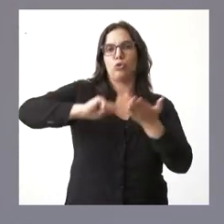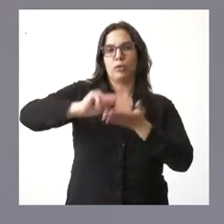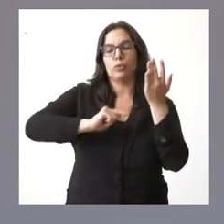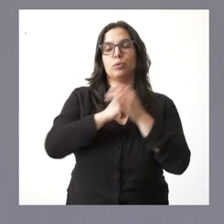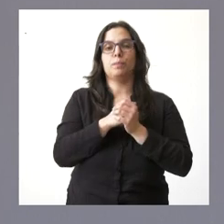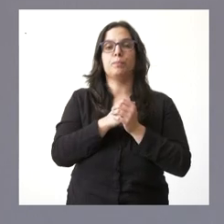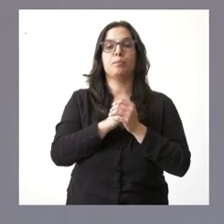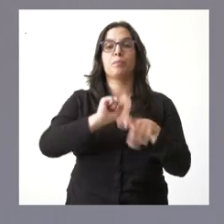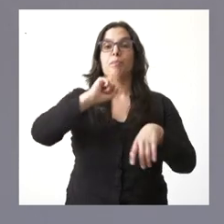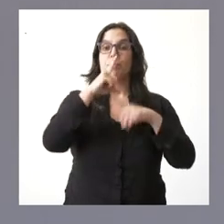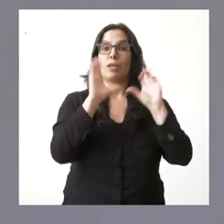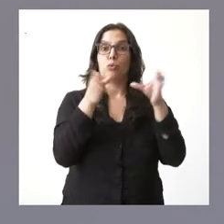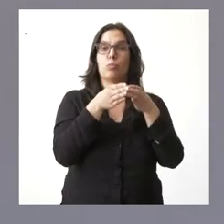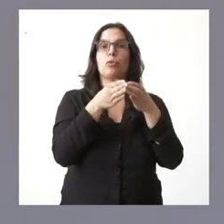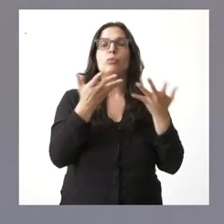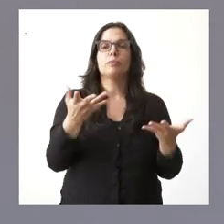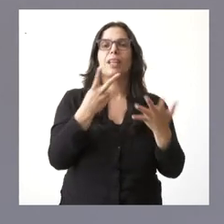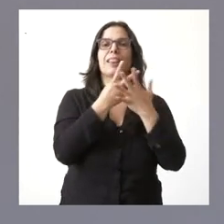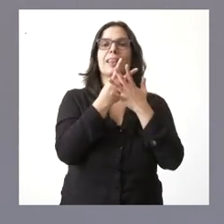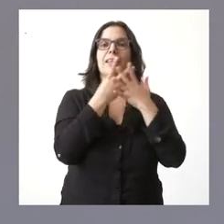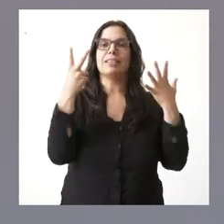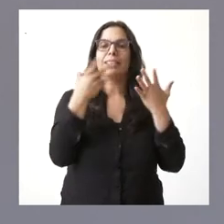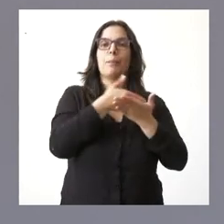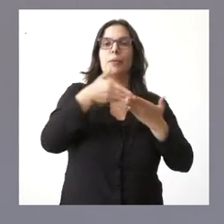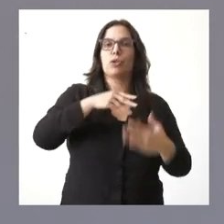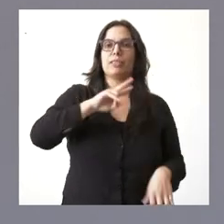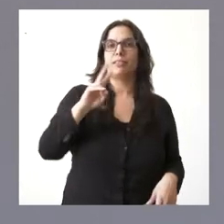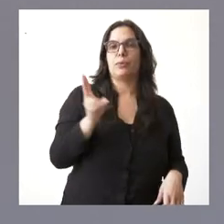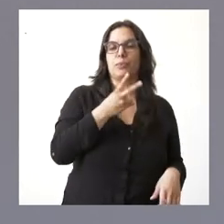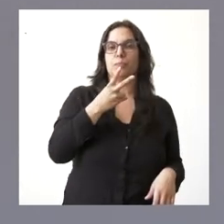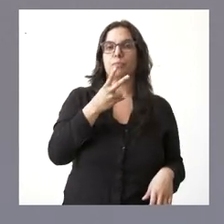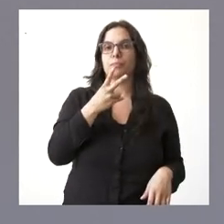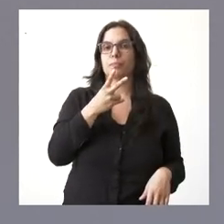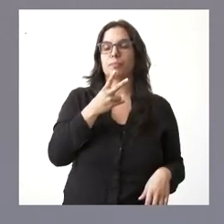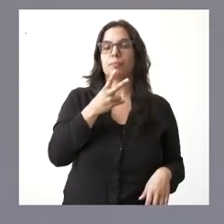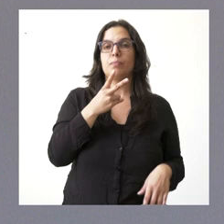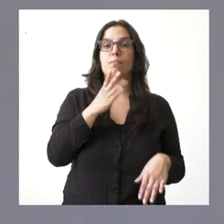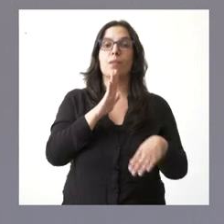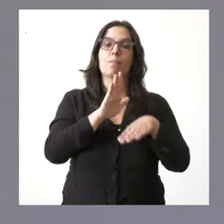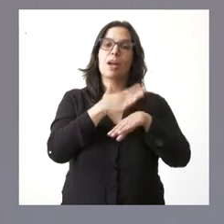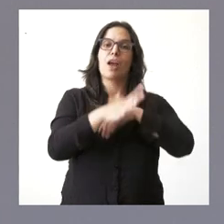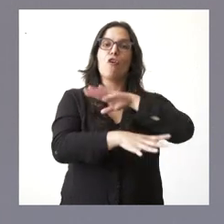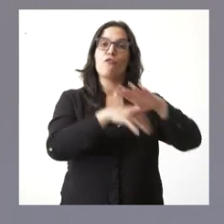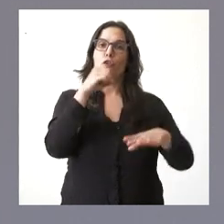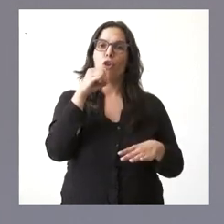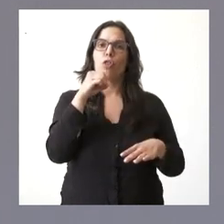grupo son 17 millones de euros para un fondo de